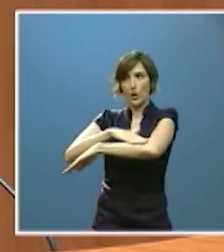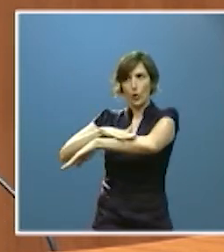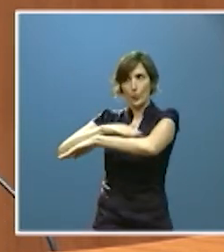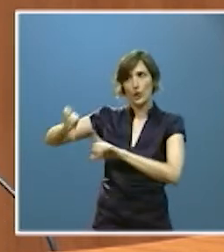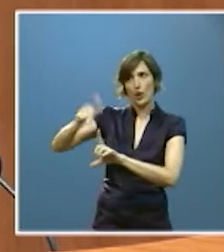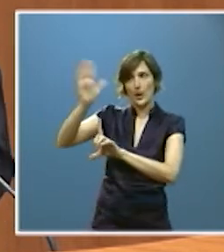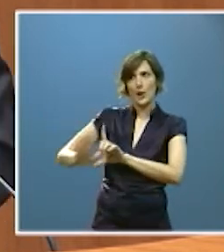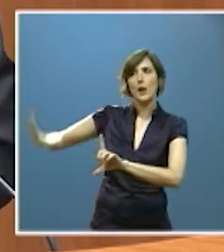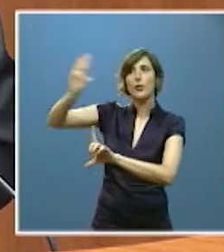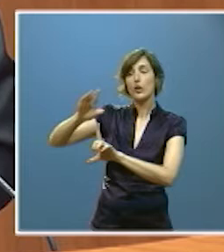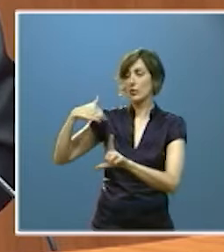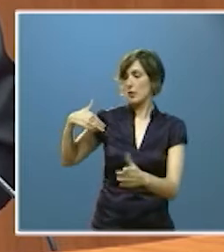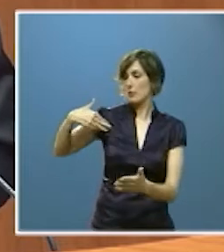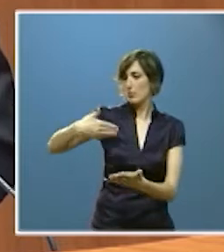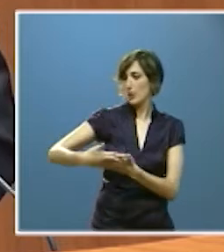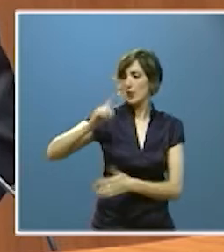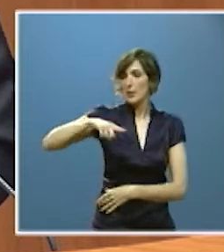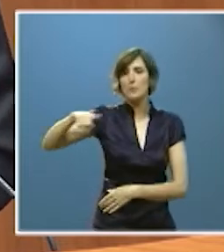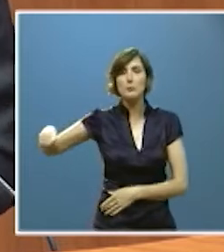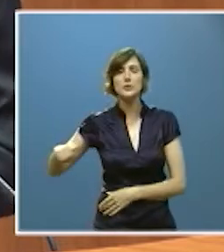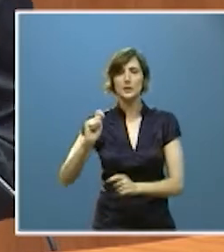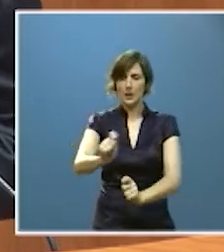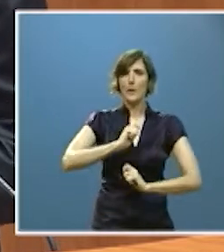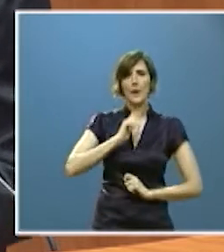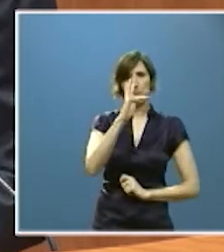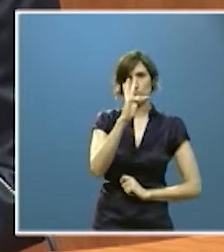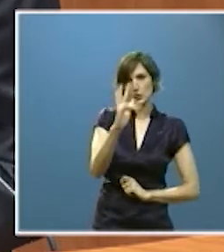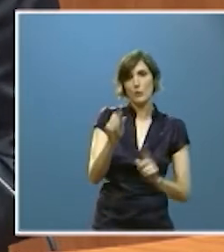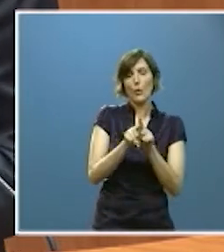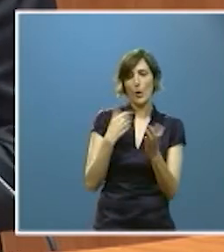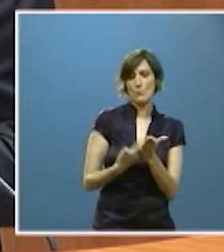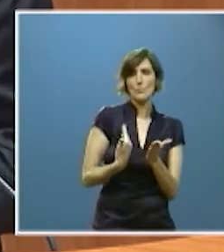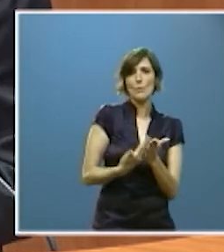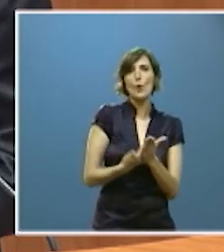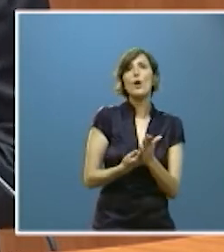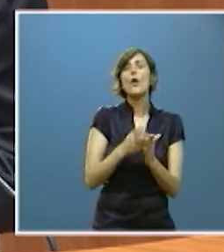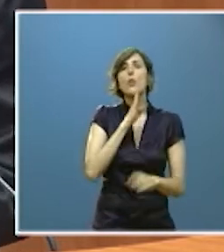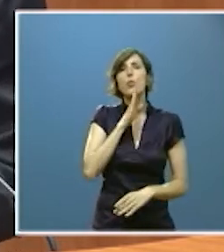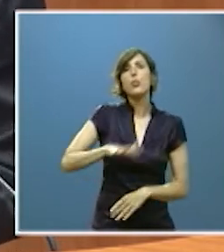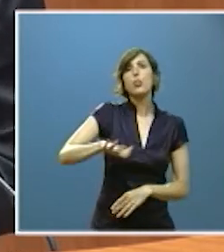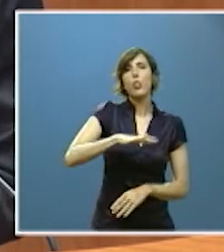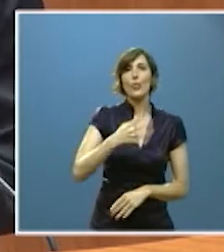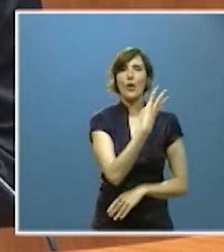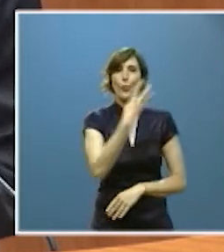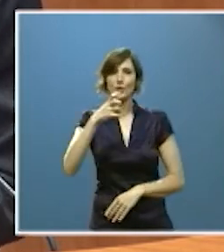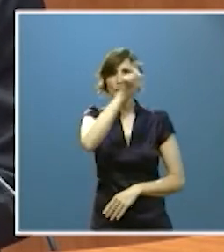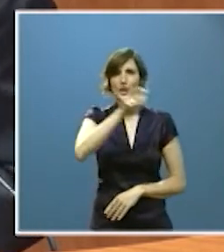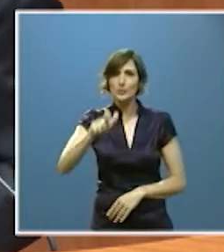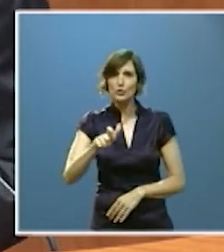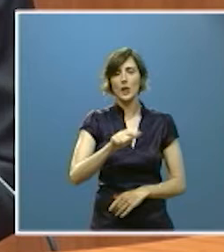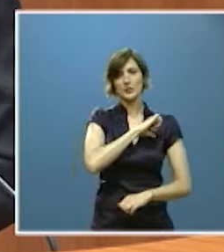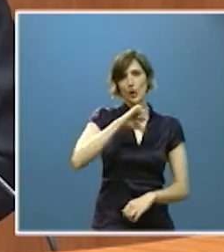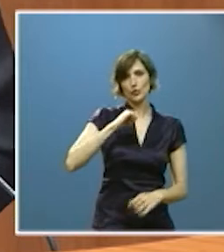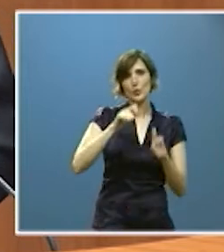está teniendo en los últimos meses efectos positivos, como se aprecia en los 444 autónomos más